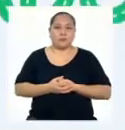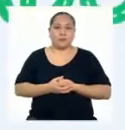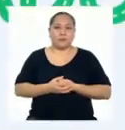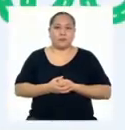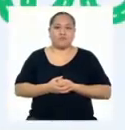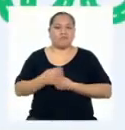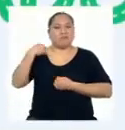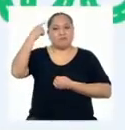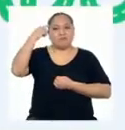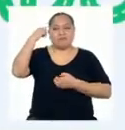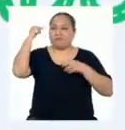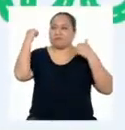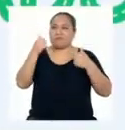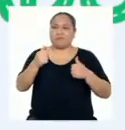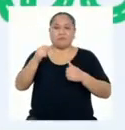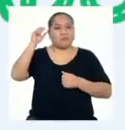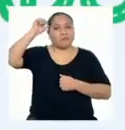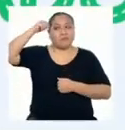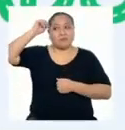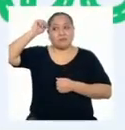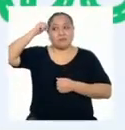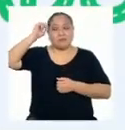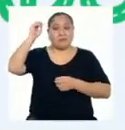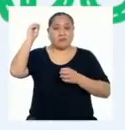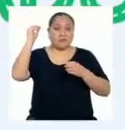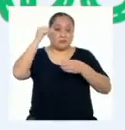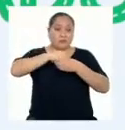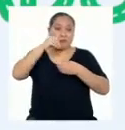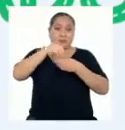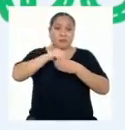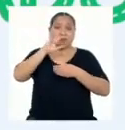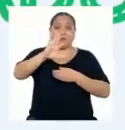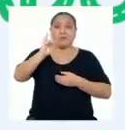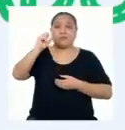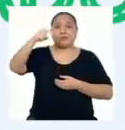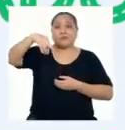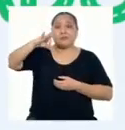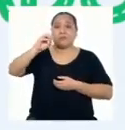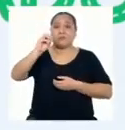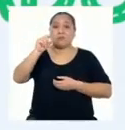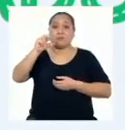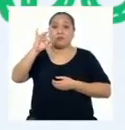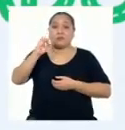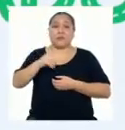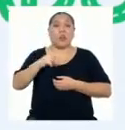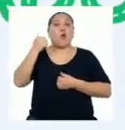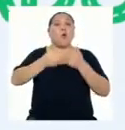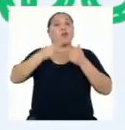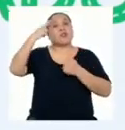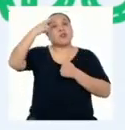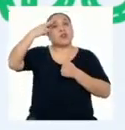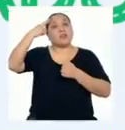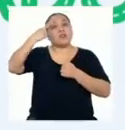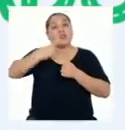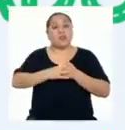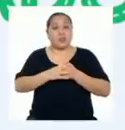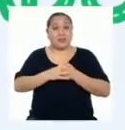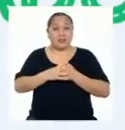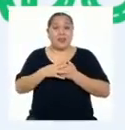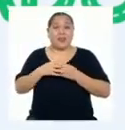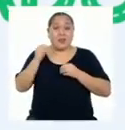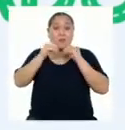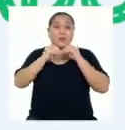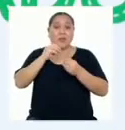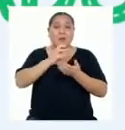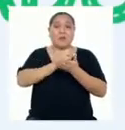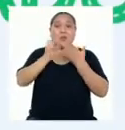Me parece genial. Y recuerden integrar en su infografía las razones con que justificaron en el programa anterior.